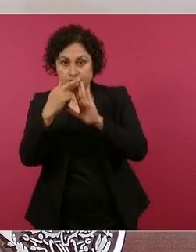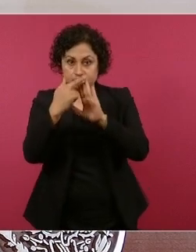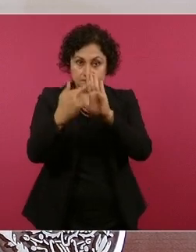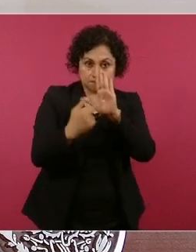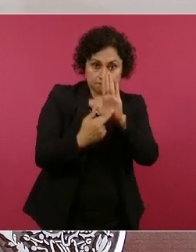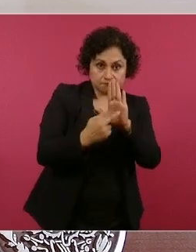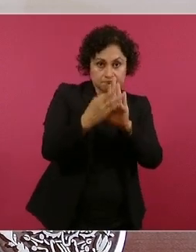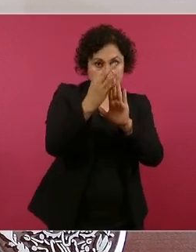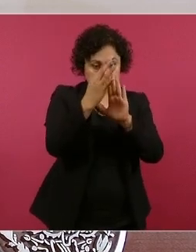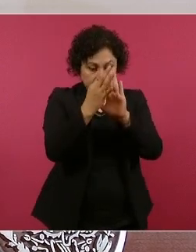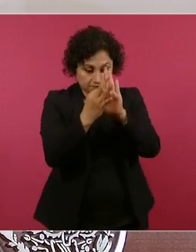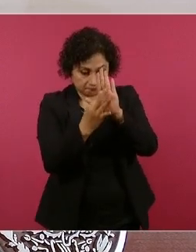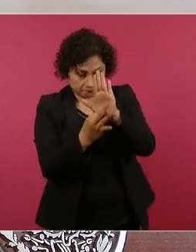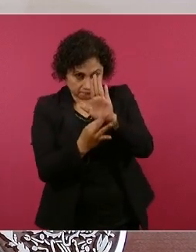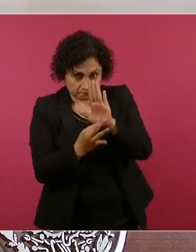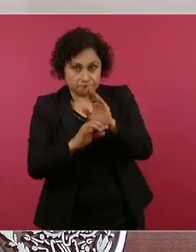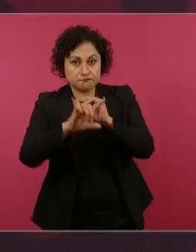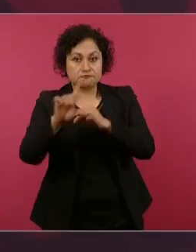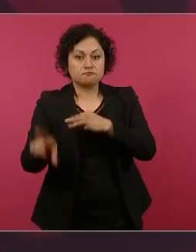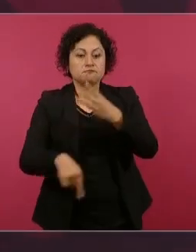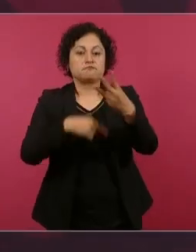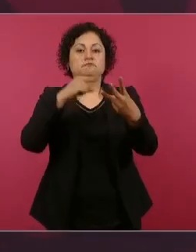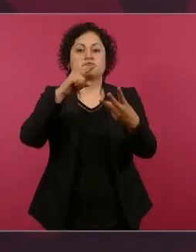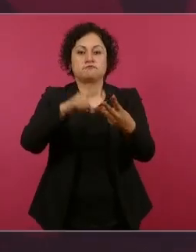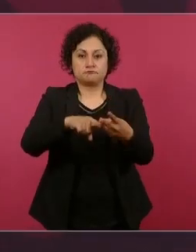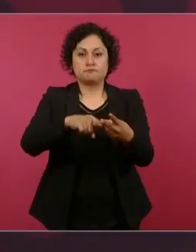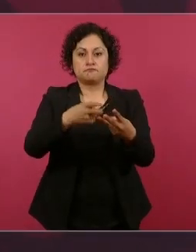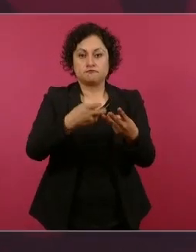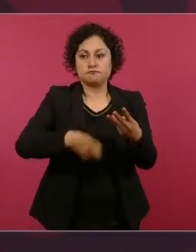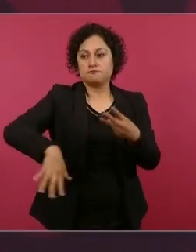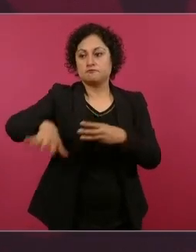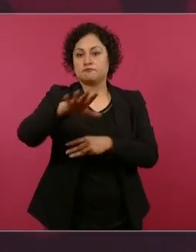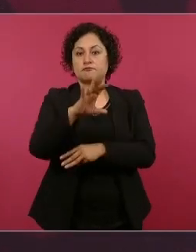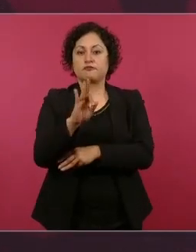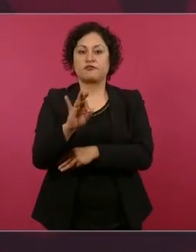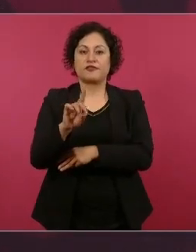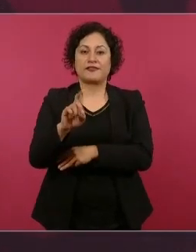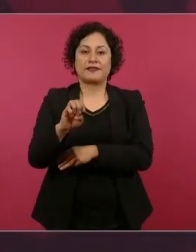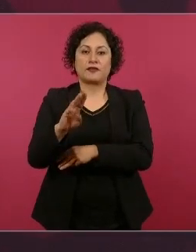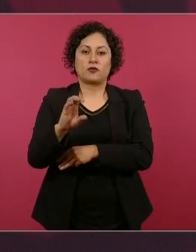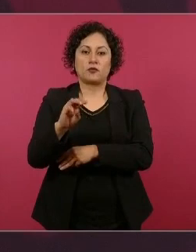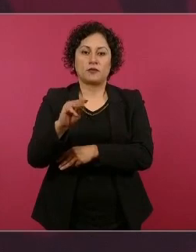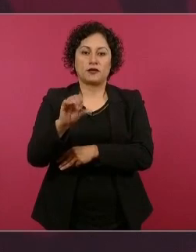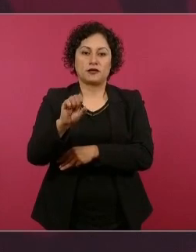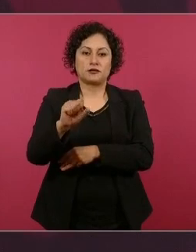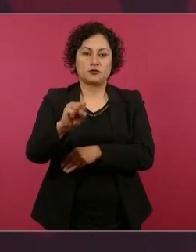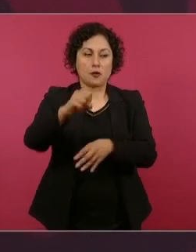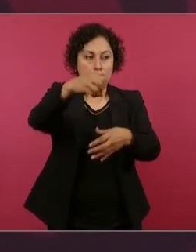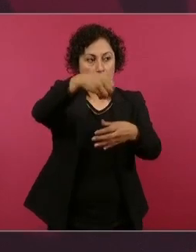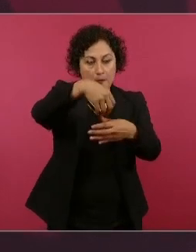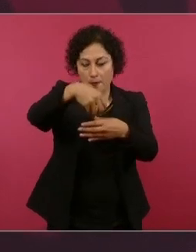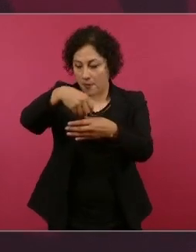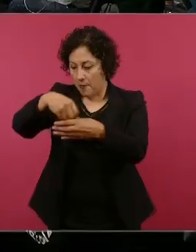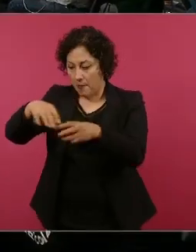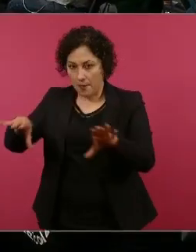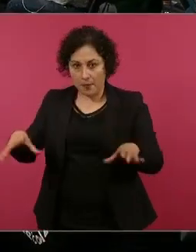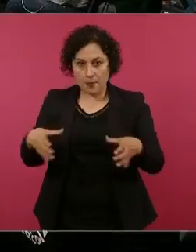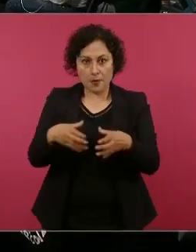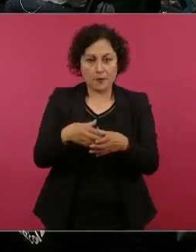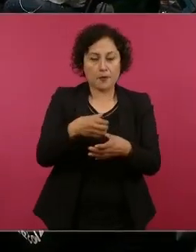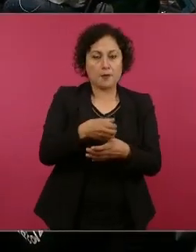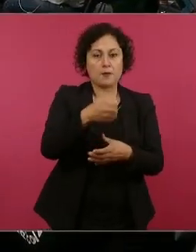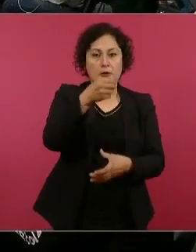se va a financiar para